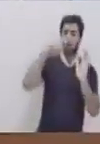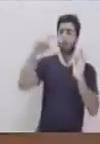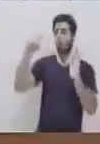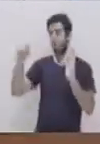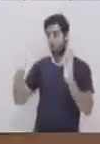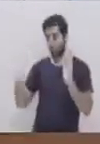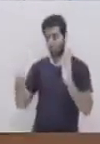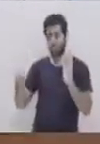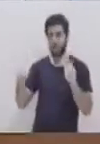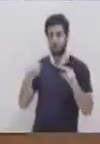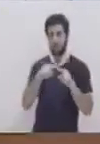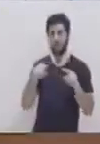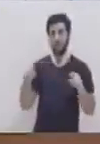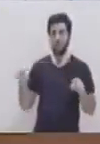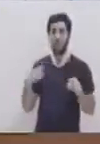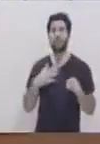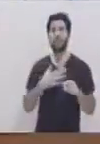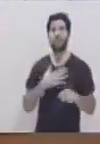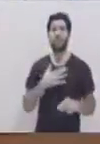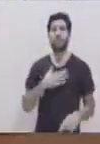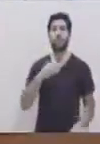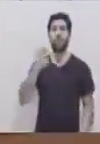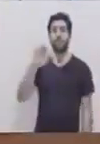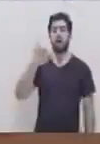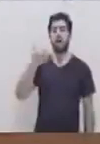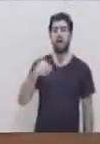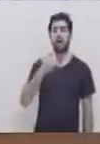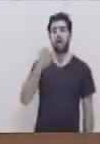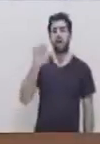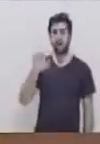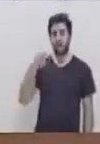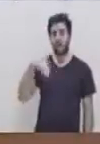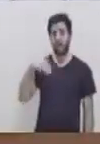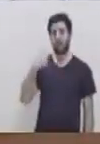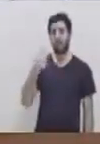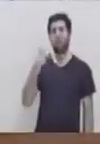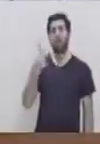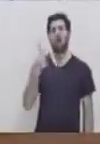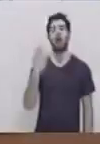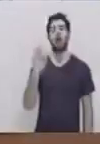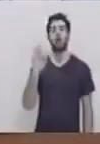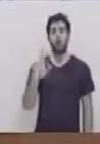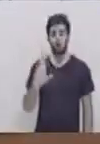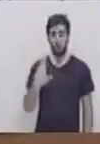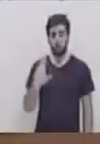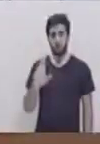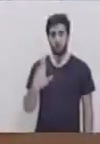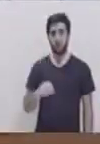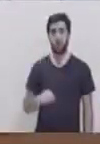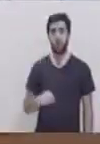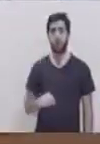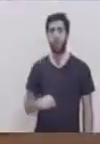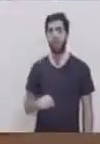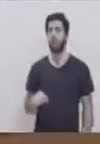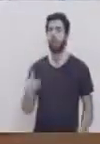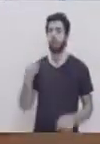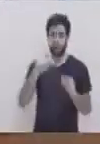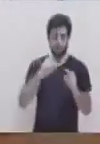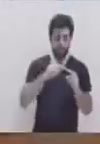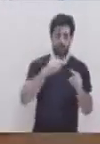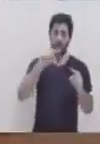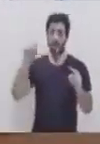...hacia un vértice, a ese pedacito que estamos midiendo, le vamos a llamar A.